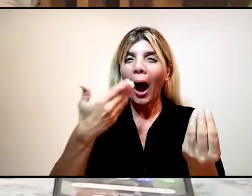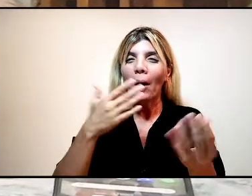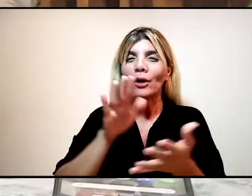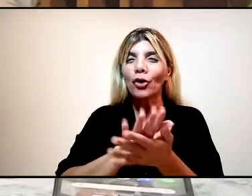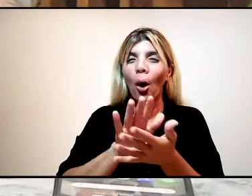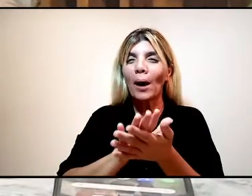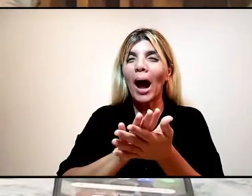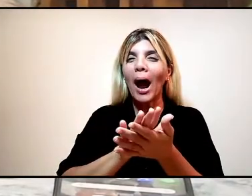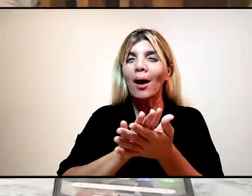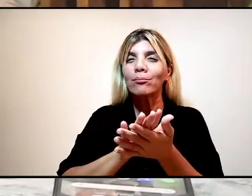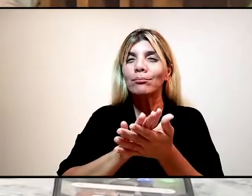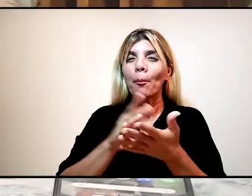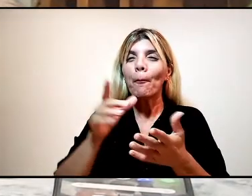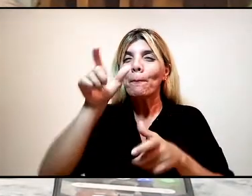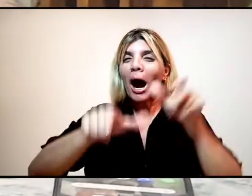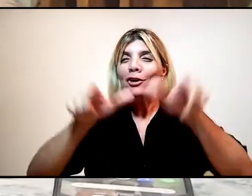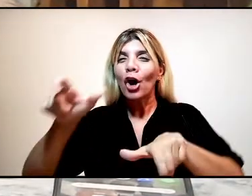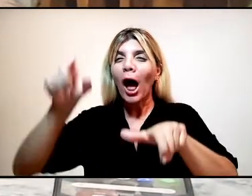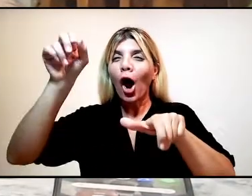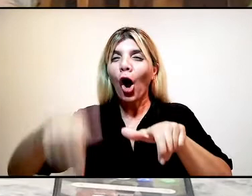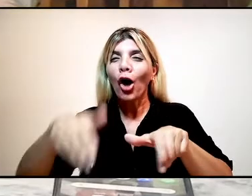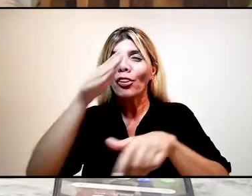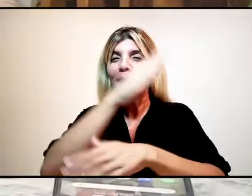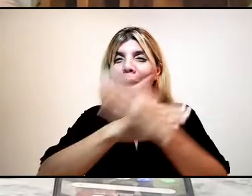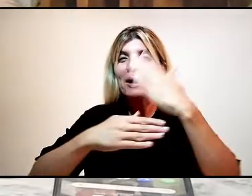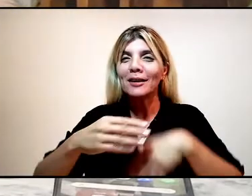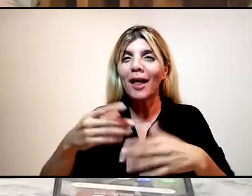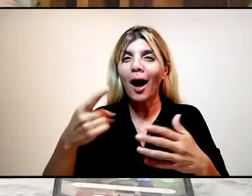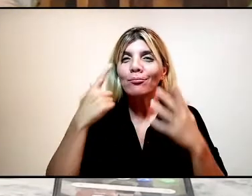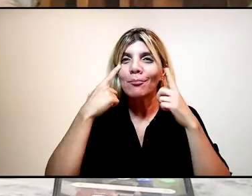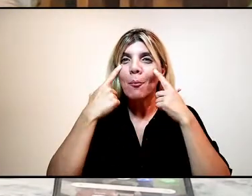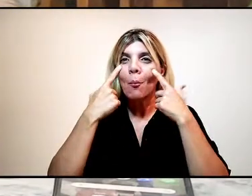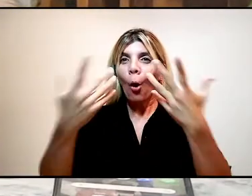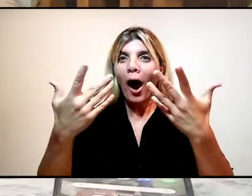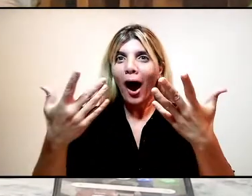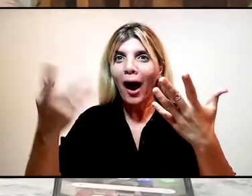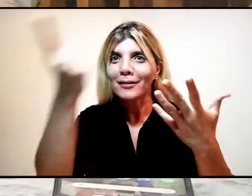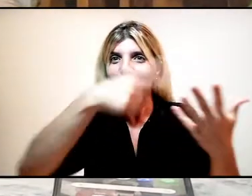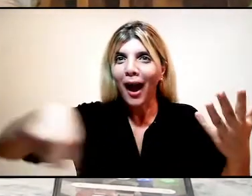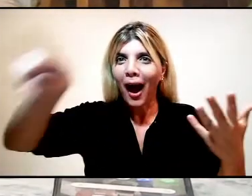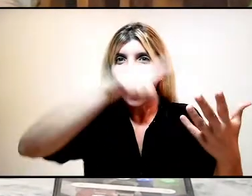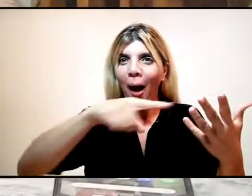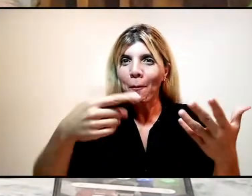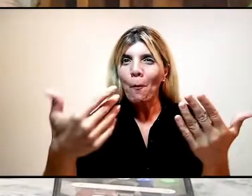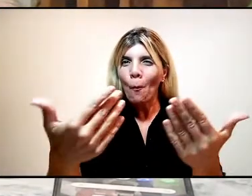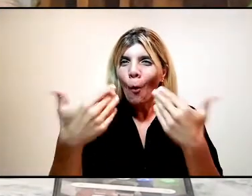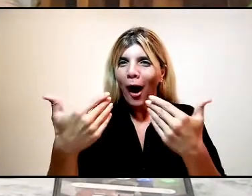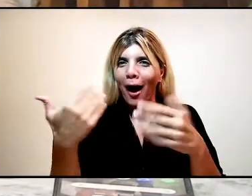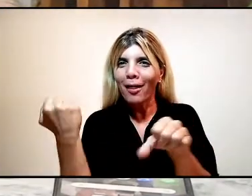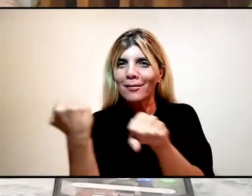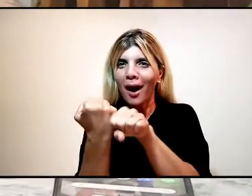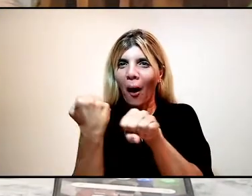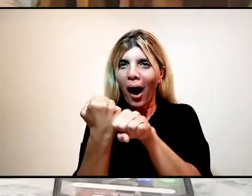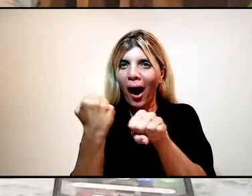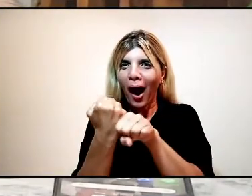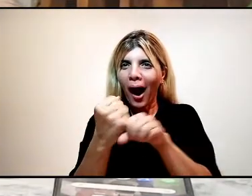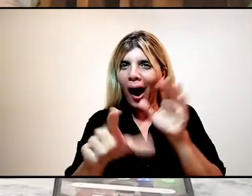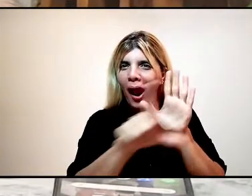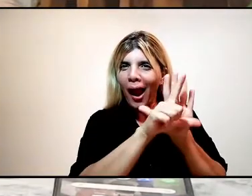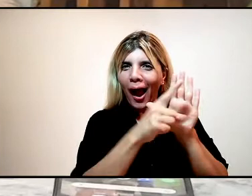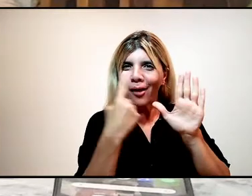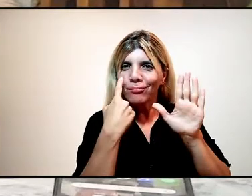la escena la voluntad de las personas con discapacidad para trabajar y además